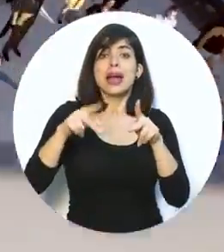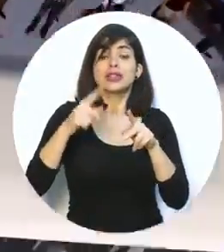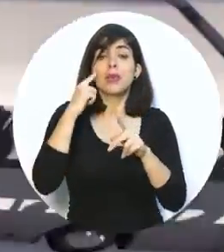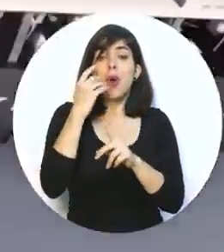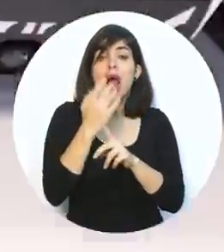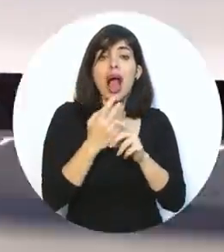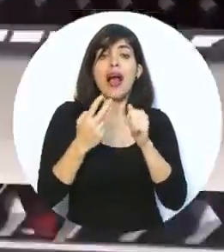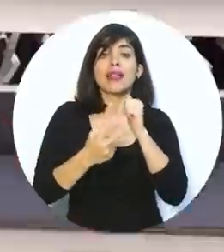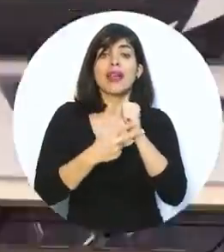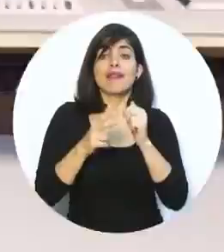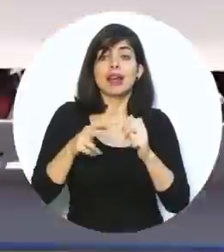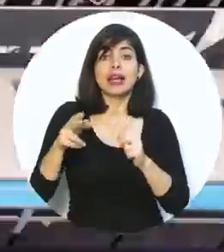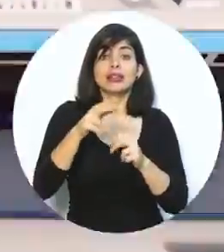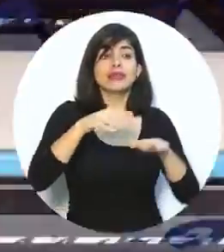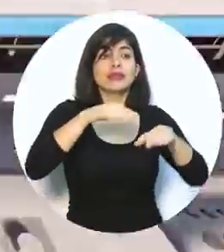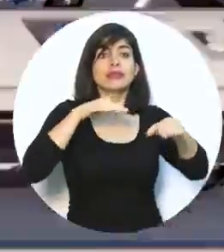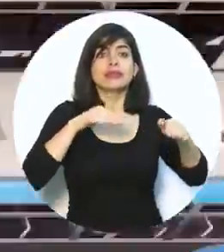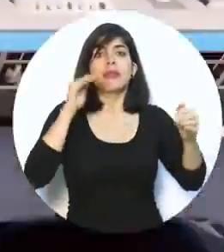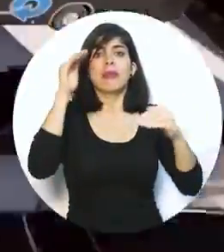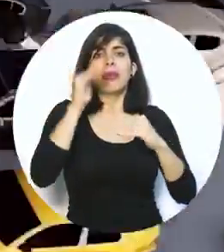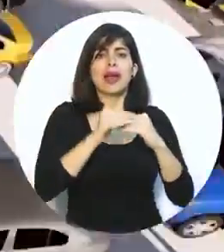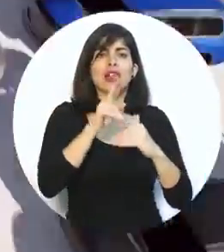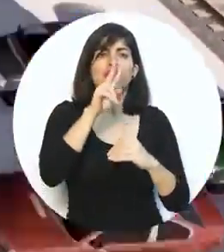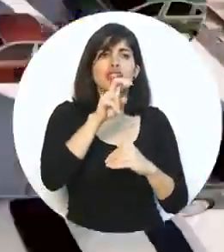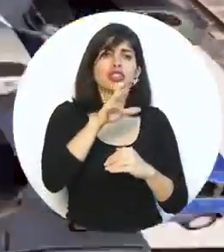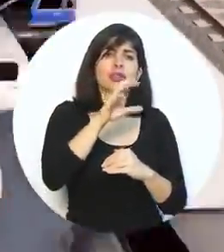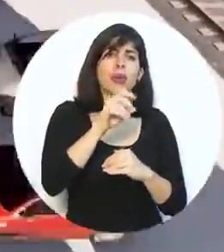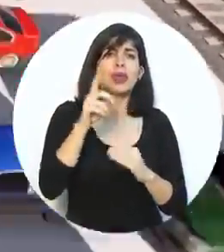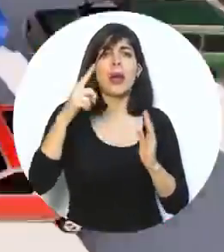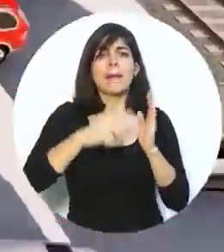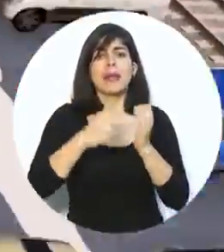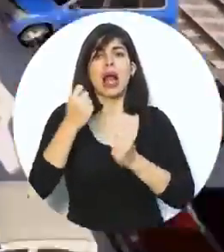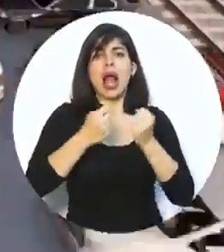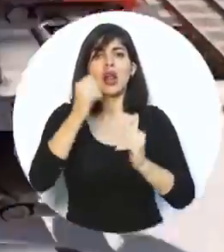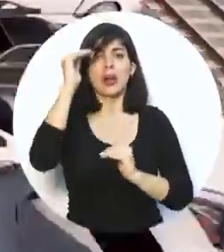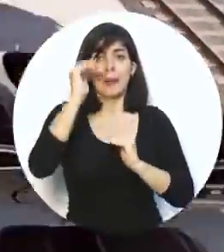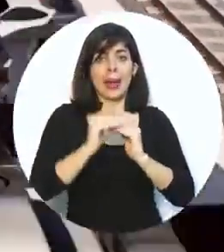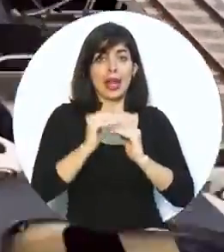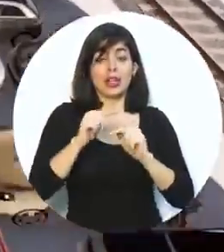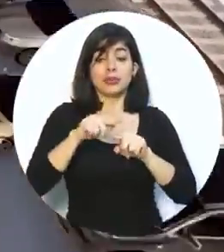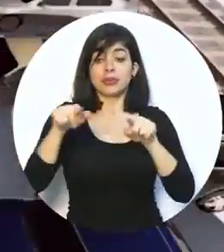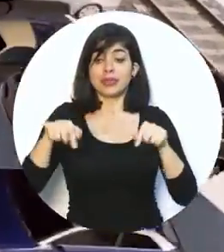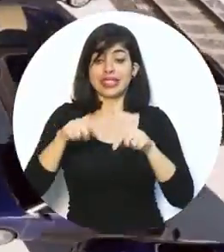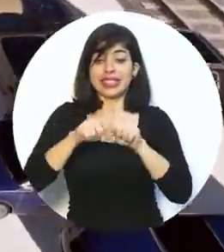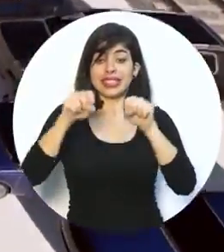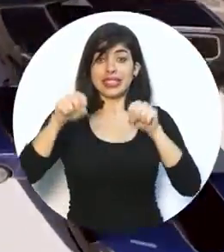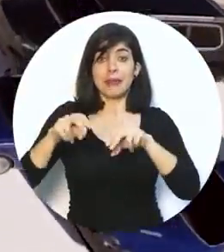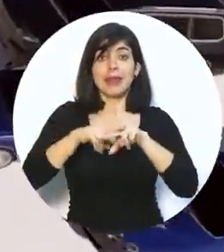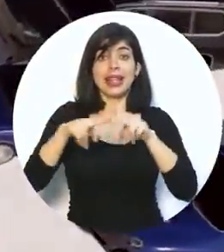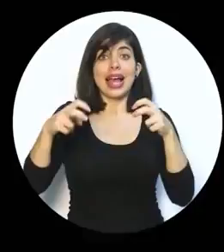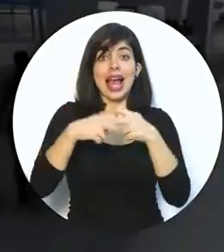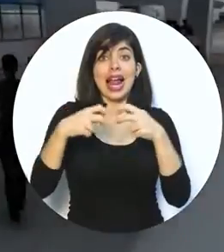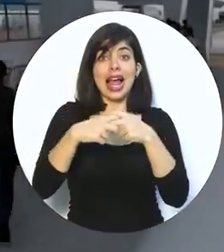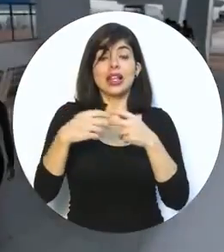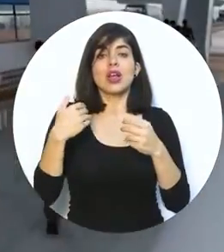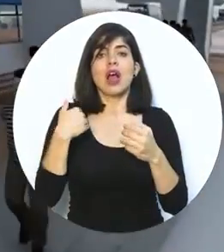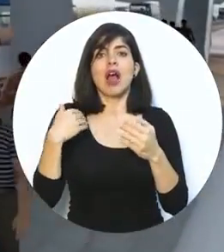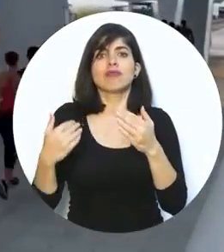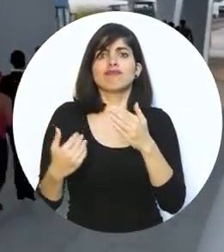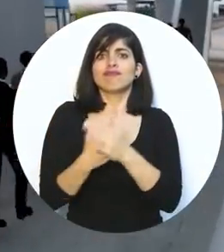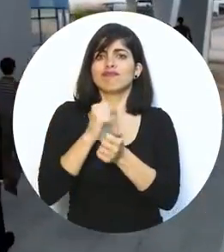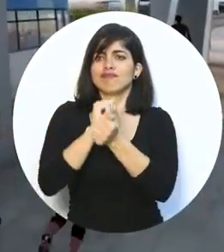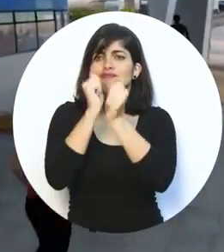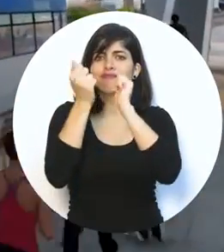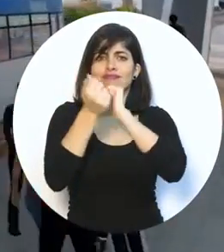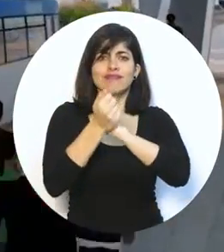en cada recorrido, reduciendo el tráfico entre 250 y mil vehículos. Este sistema de tren eléctrico contempla